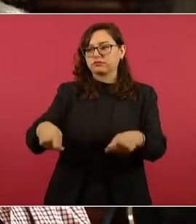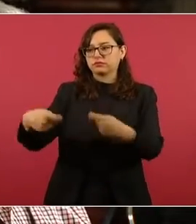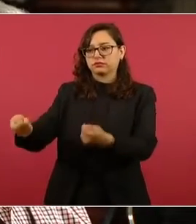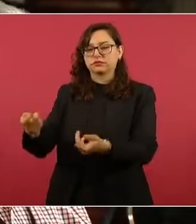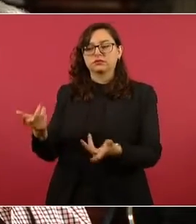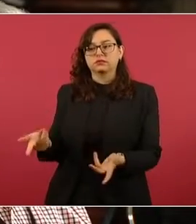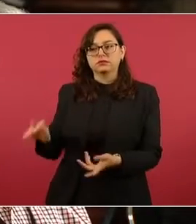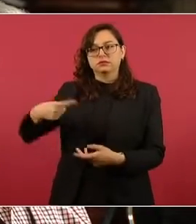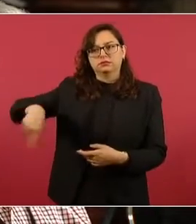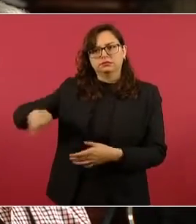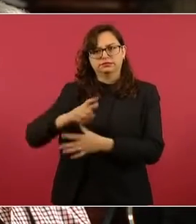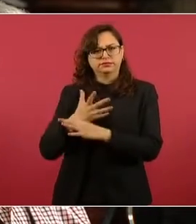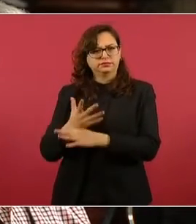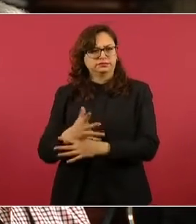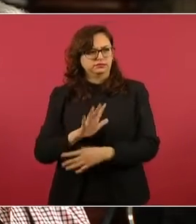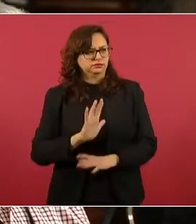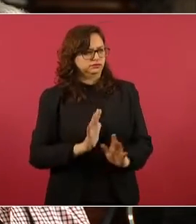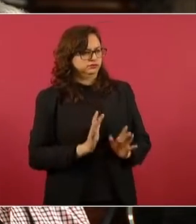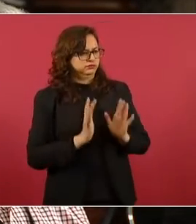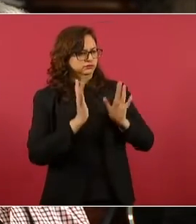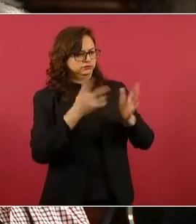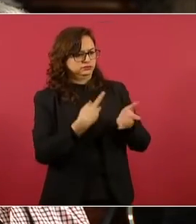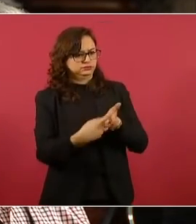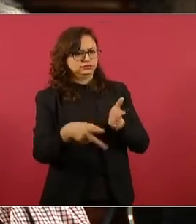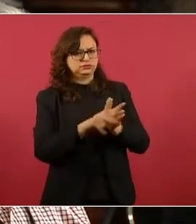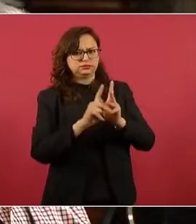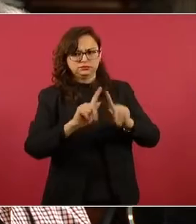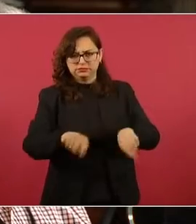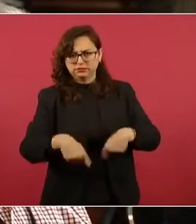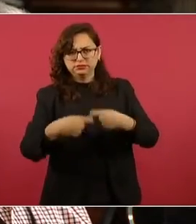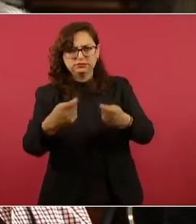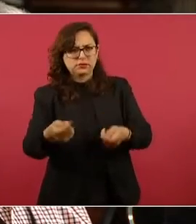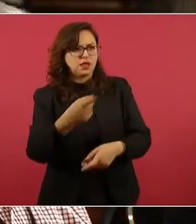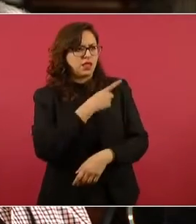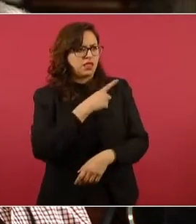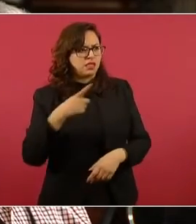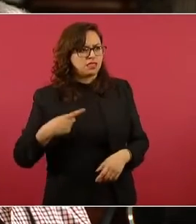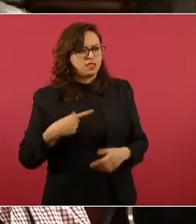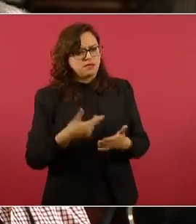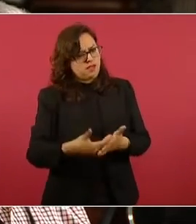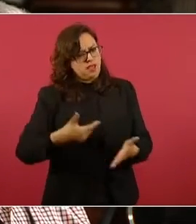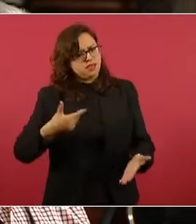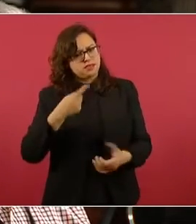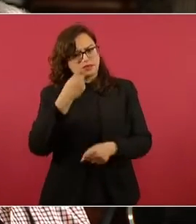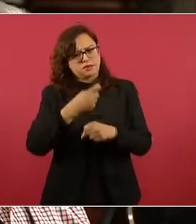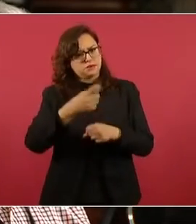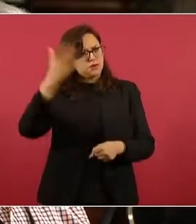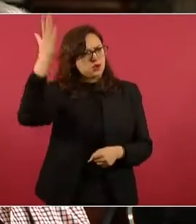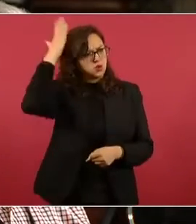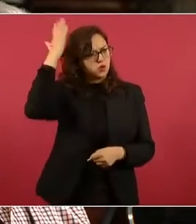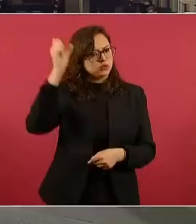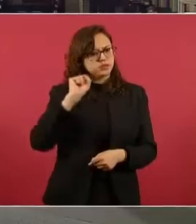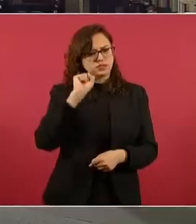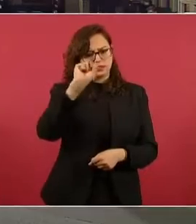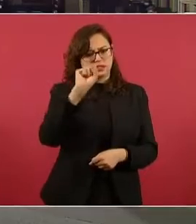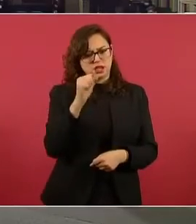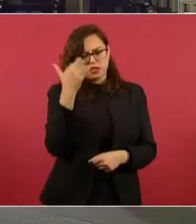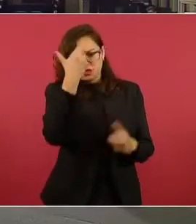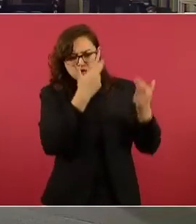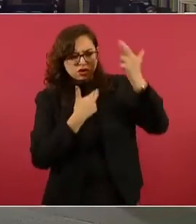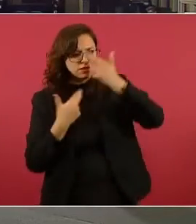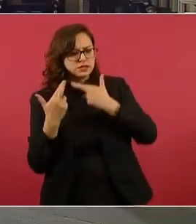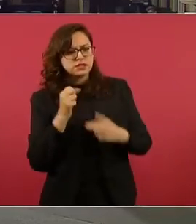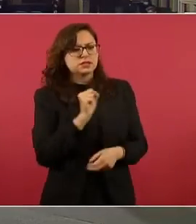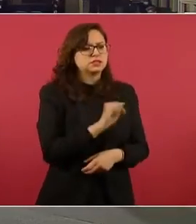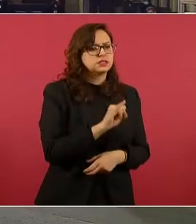establece que cada plaza que se entregue tiene que llevar el visto del sindicato. Y también preguntarle